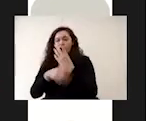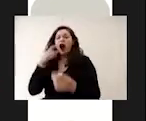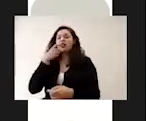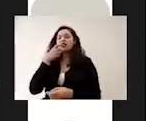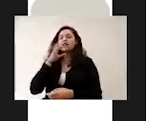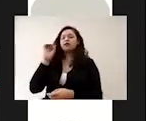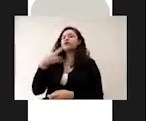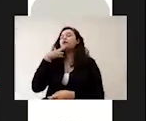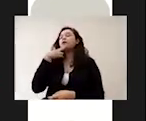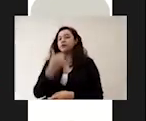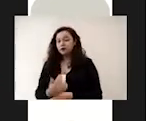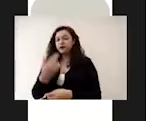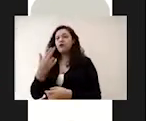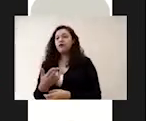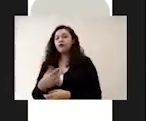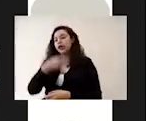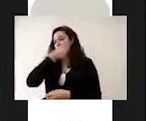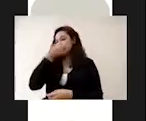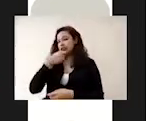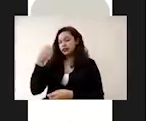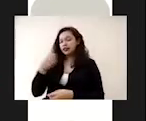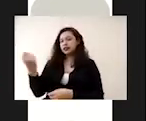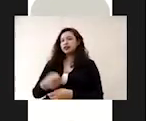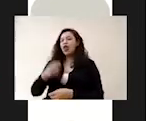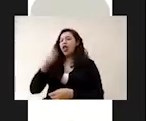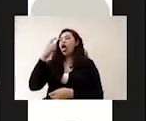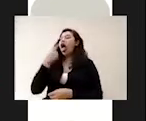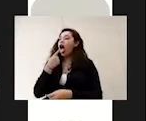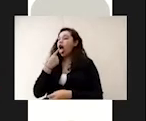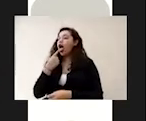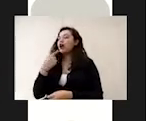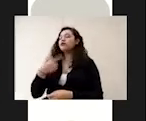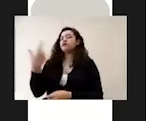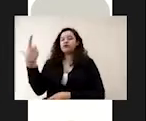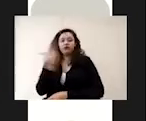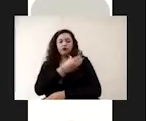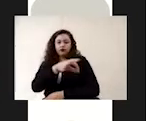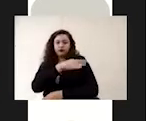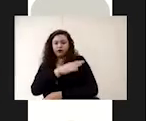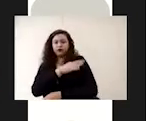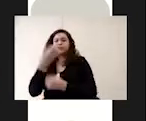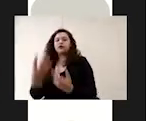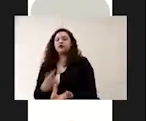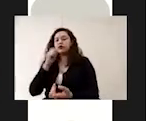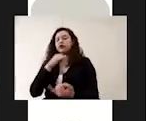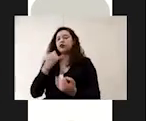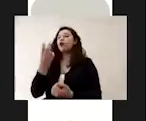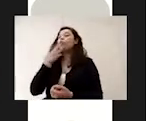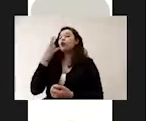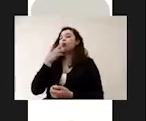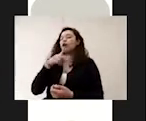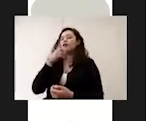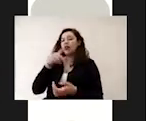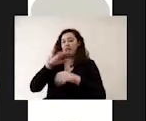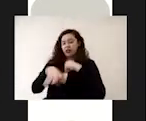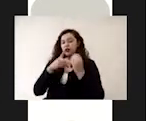caramelos, cepillo de dientes, abatelenguas, jeringas e incluso colillas de cigarro. ¿Por